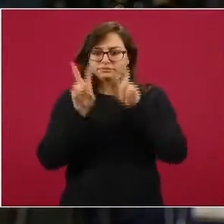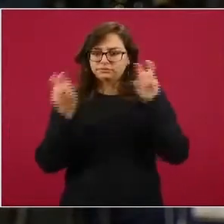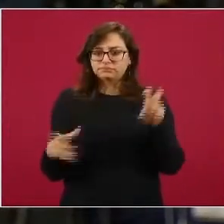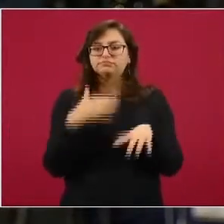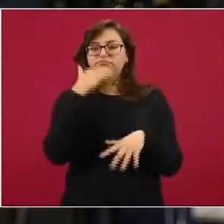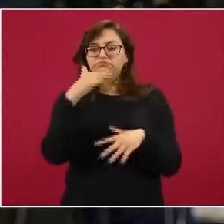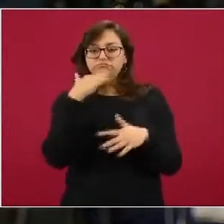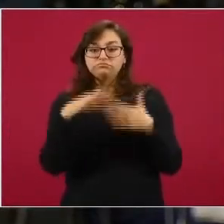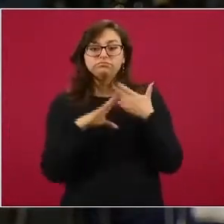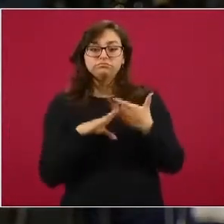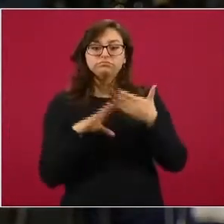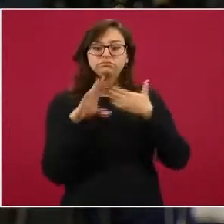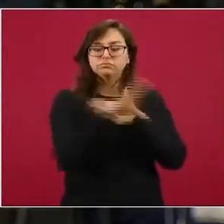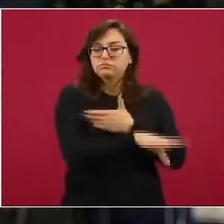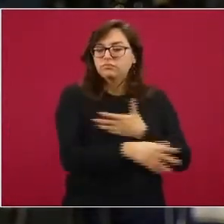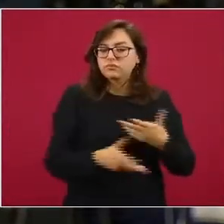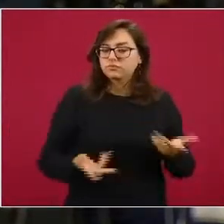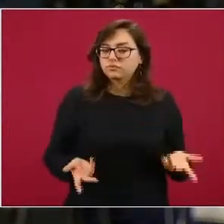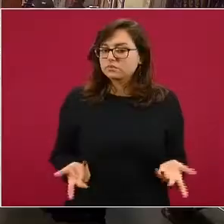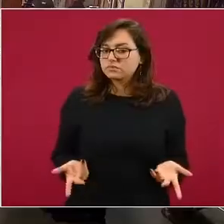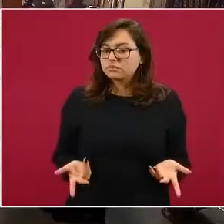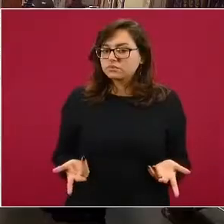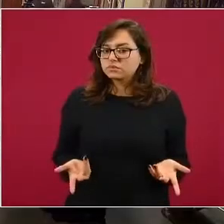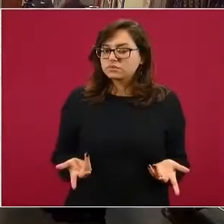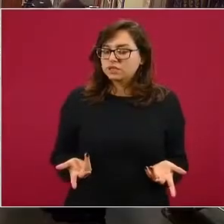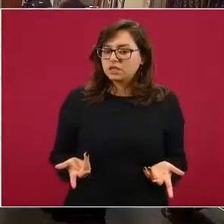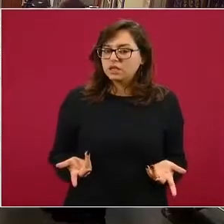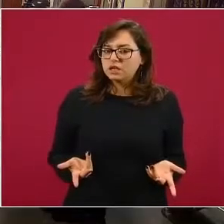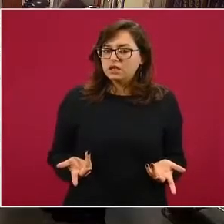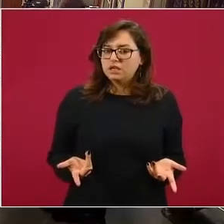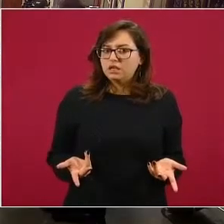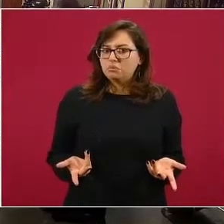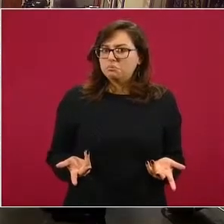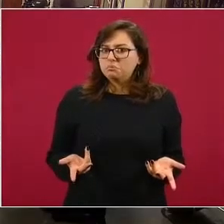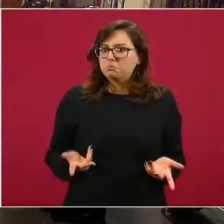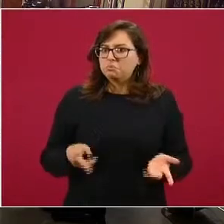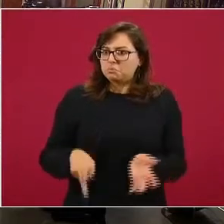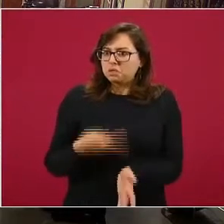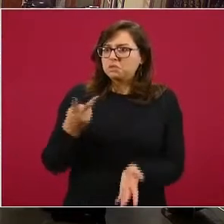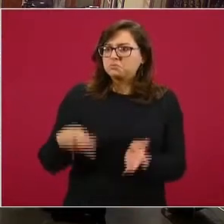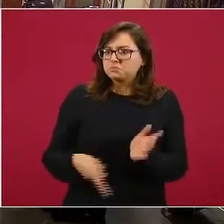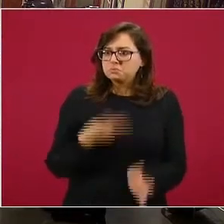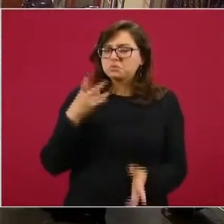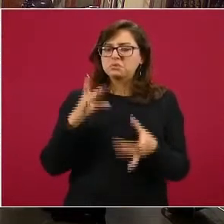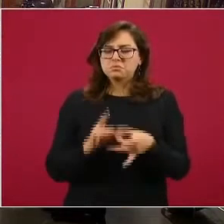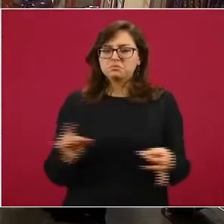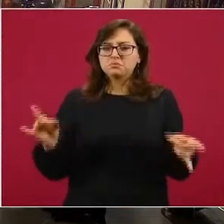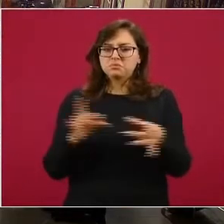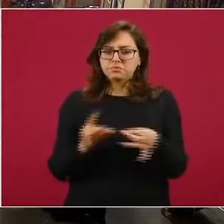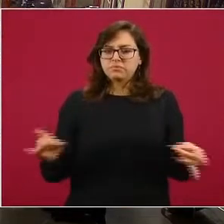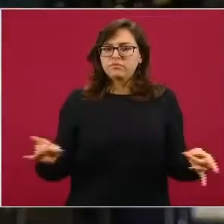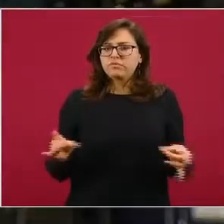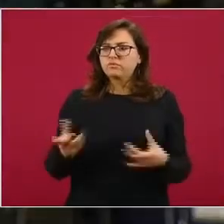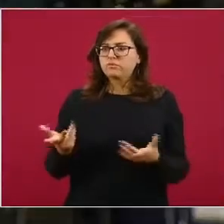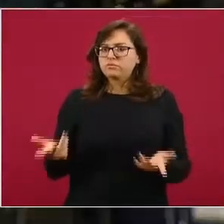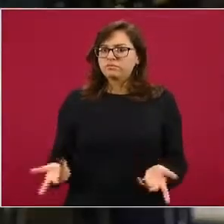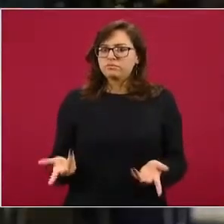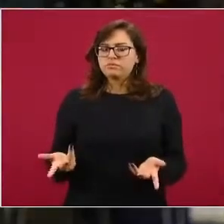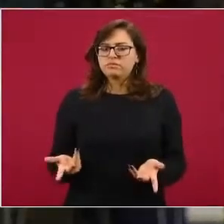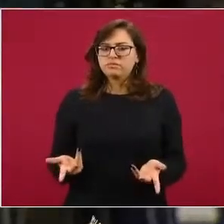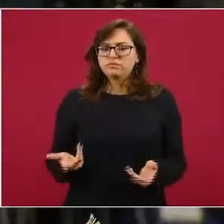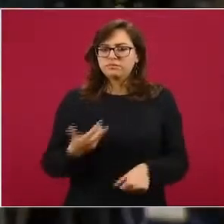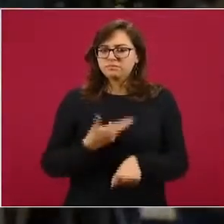corrupción. Y por qué, si se prestan para todas estas farsas e